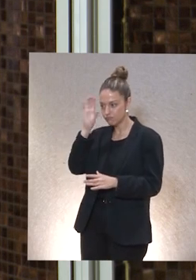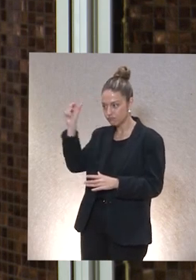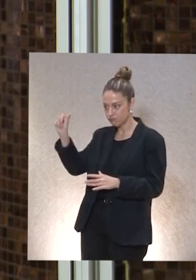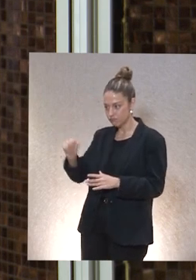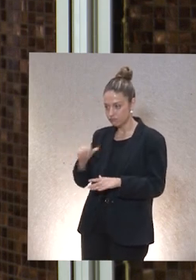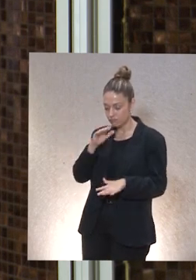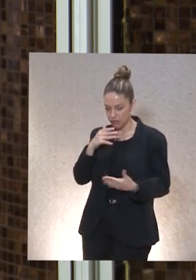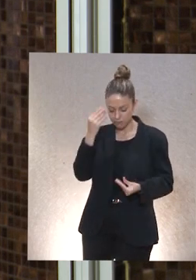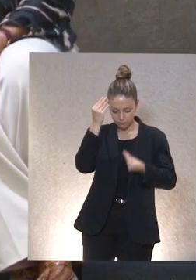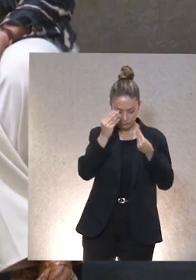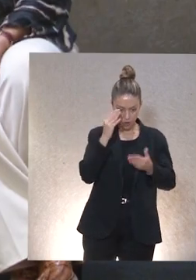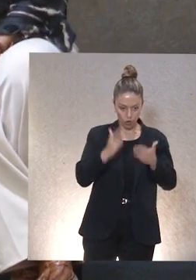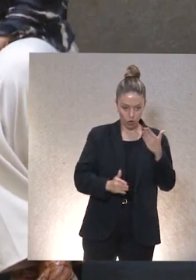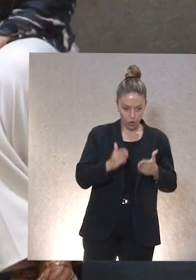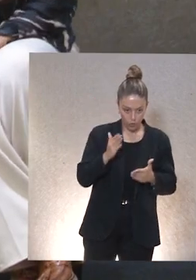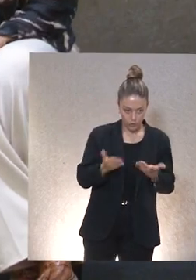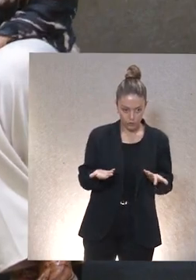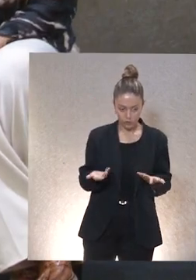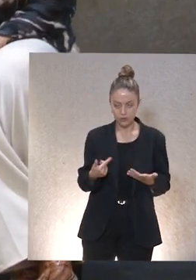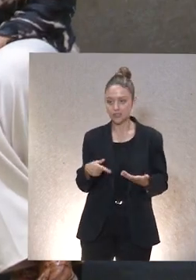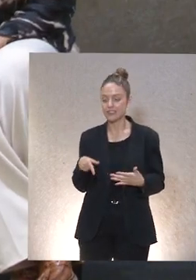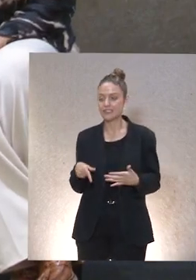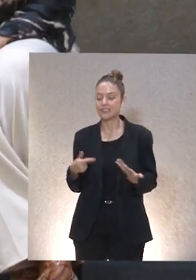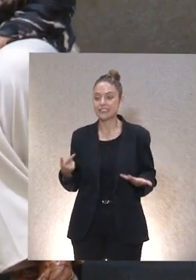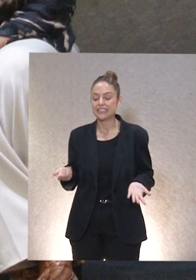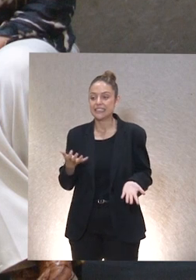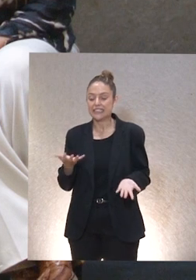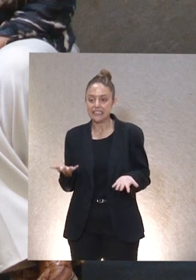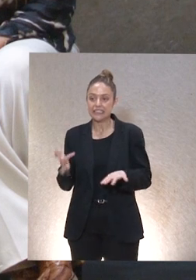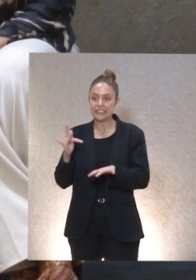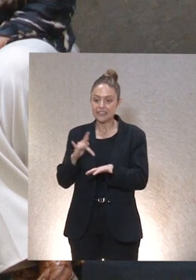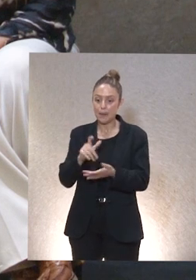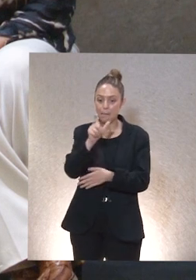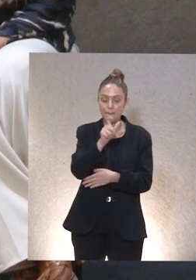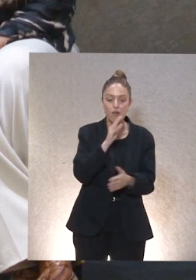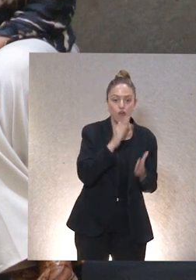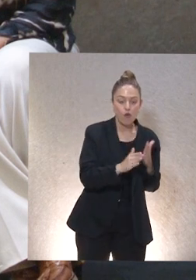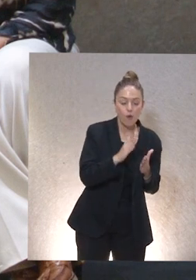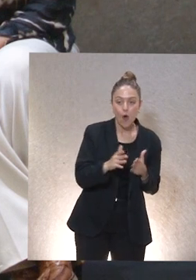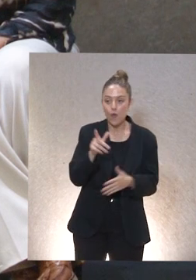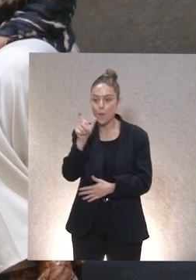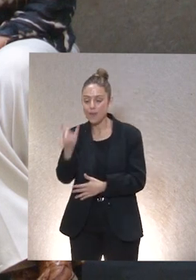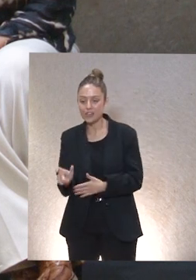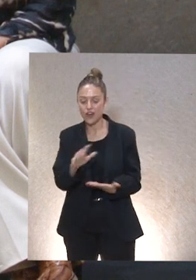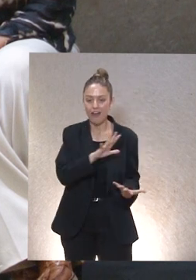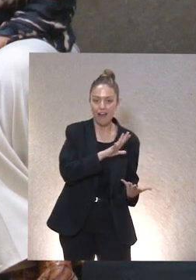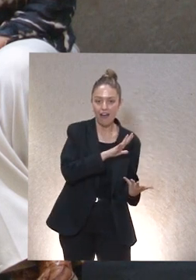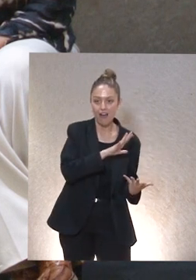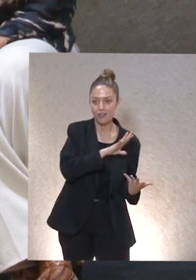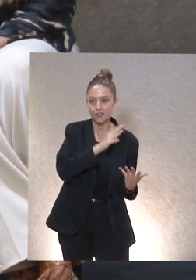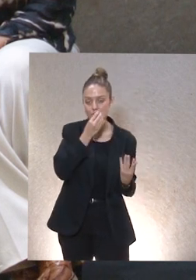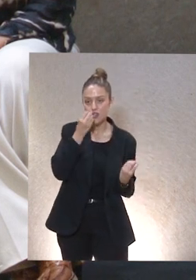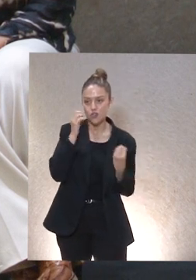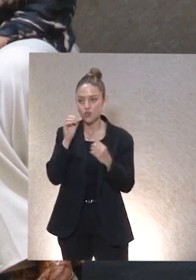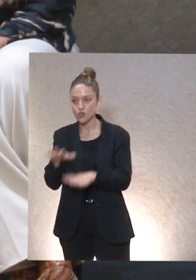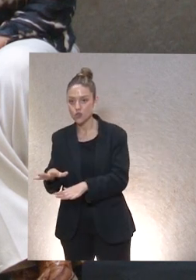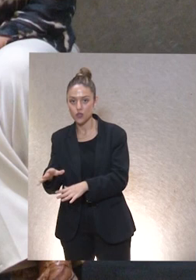Pues, evidentemente, en la medida en que el robot sustituye a la persona, en esa medida, no hay cuidado